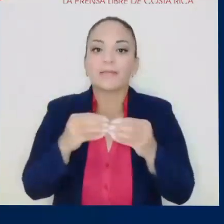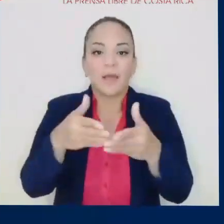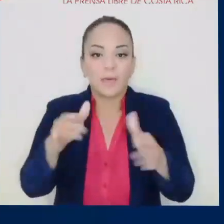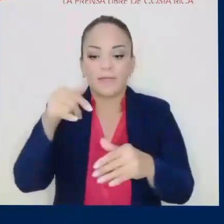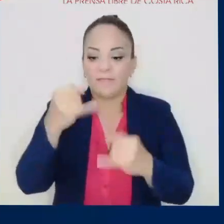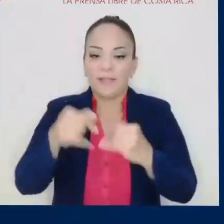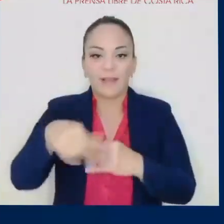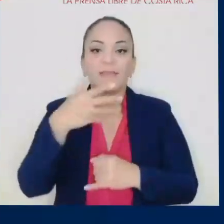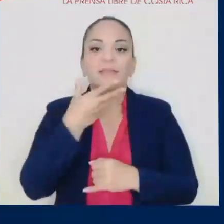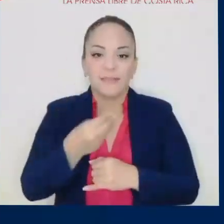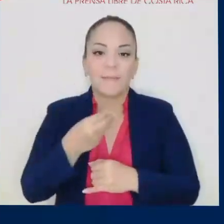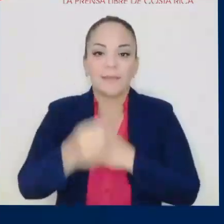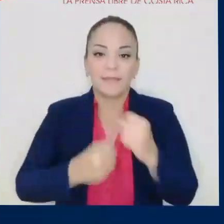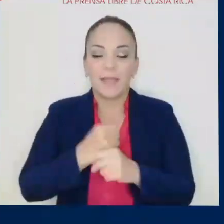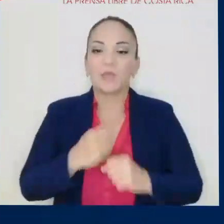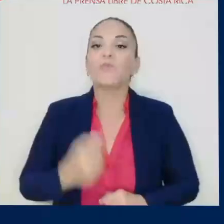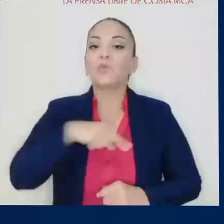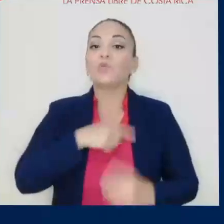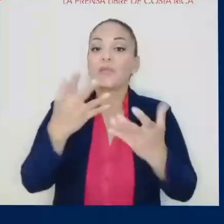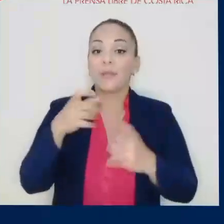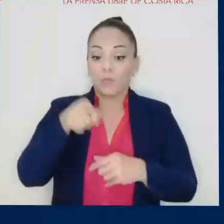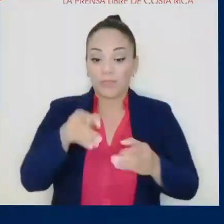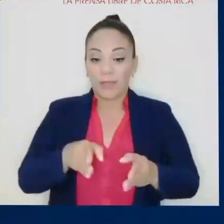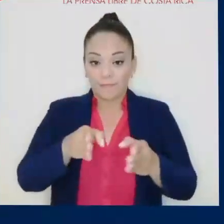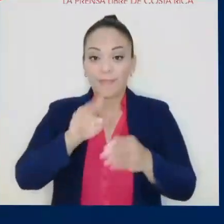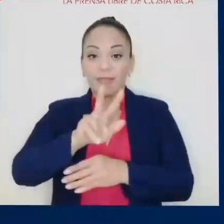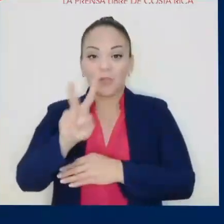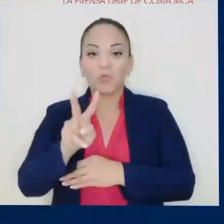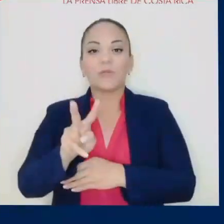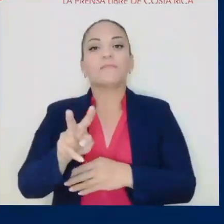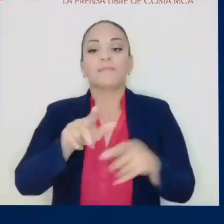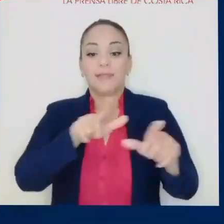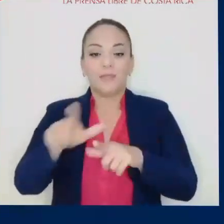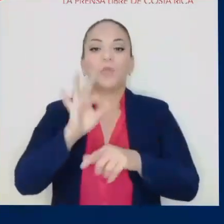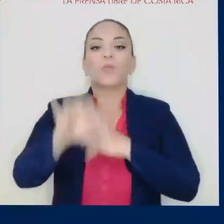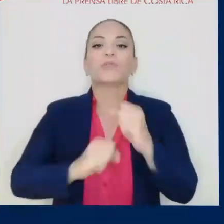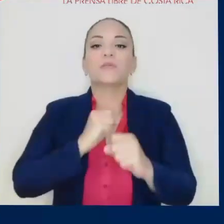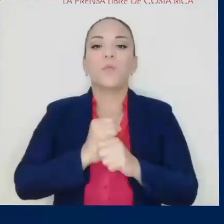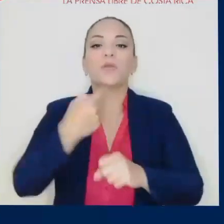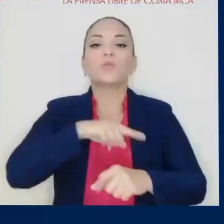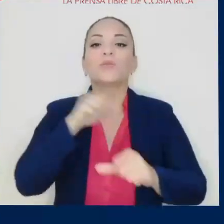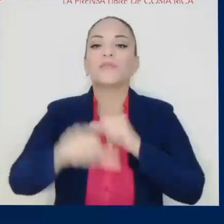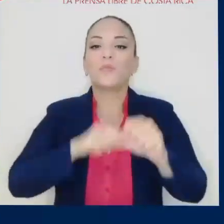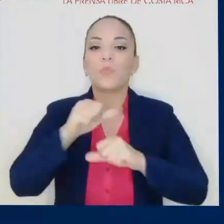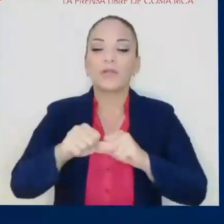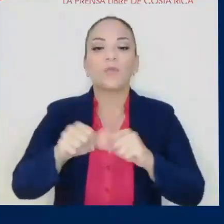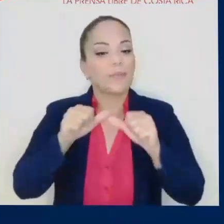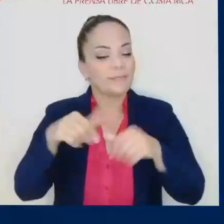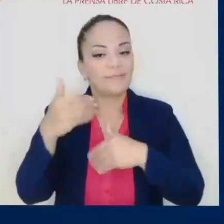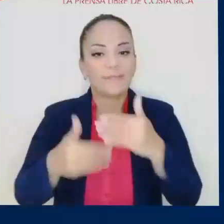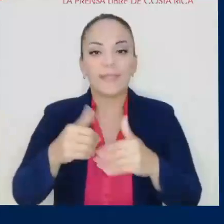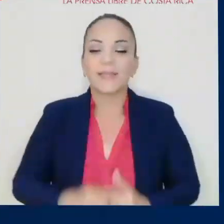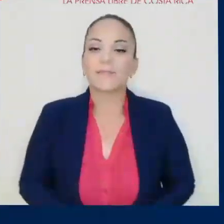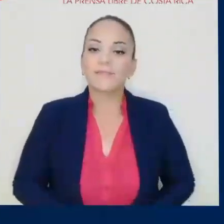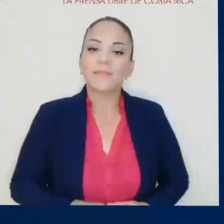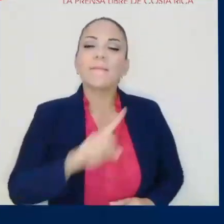adicionales a finales de este año. Queremos que esta carretera el próximo año pueda estar terminada. Hemos hecho todo el esfuerzo para que pueda